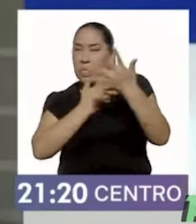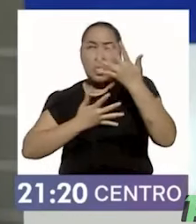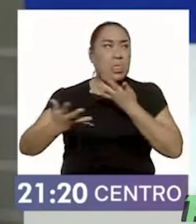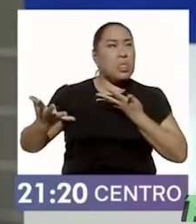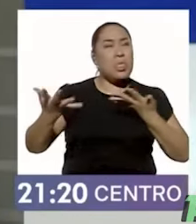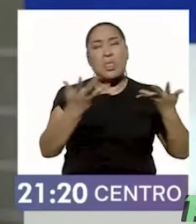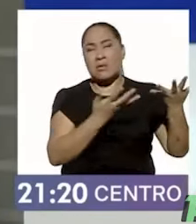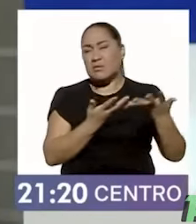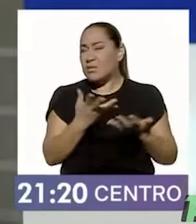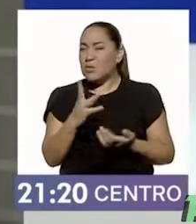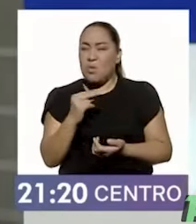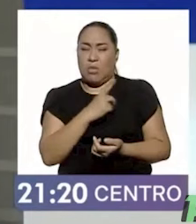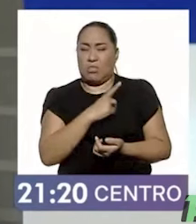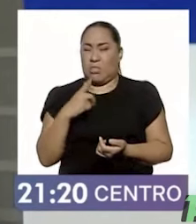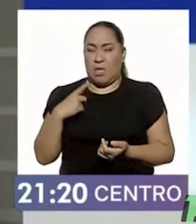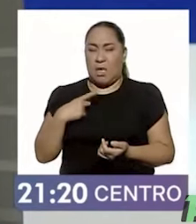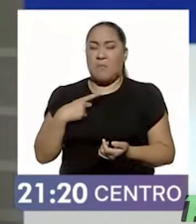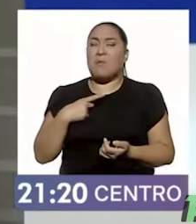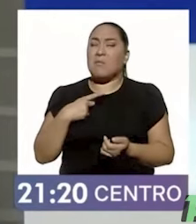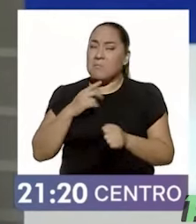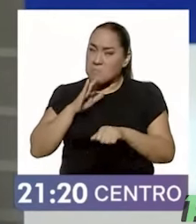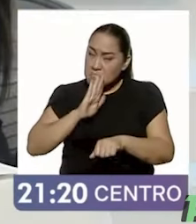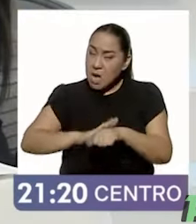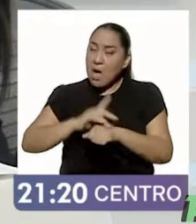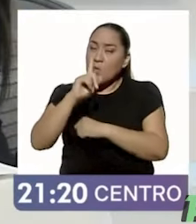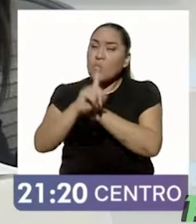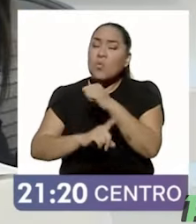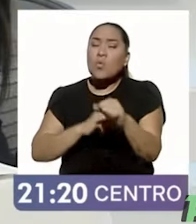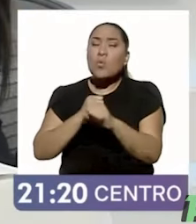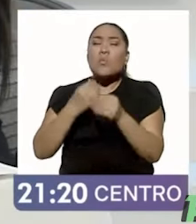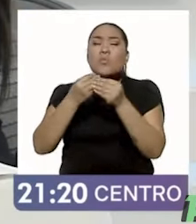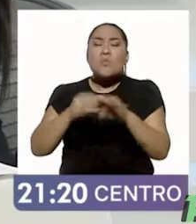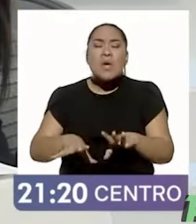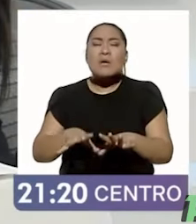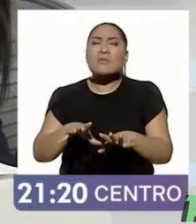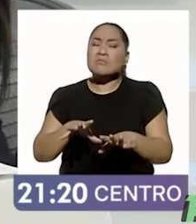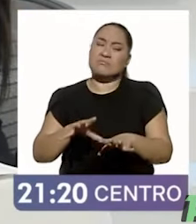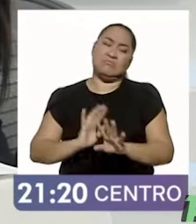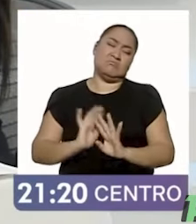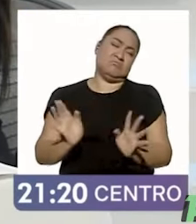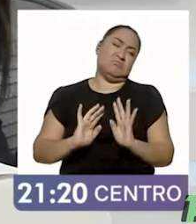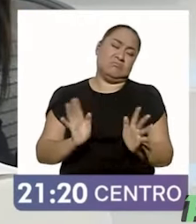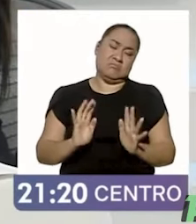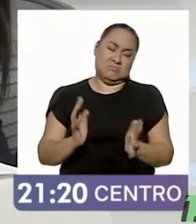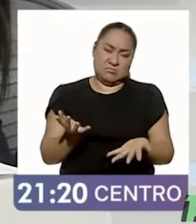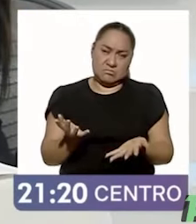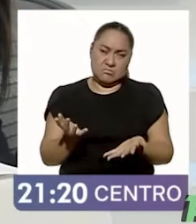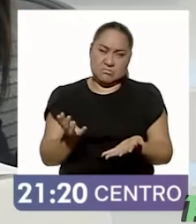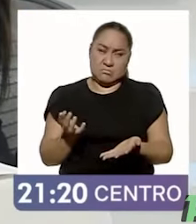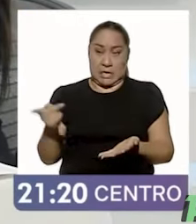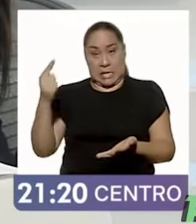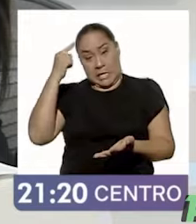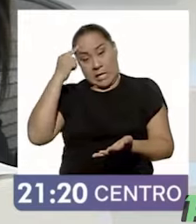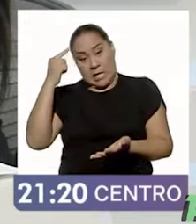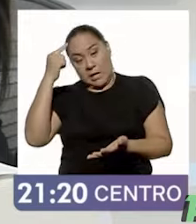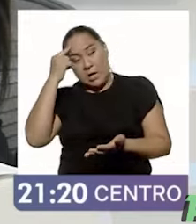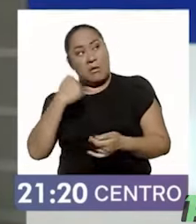dejar que nos quiten un año más de democracia para defender su